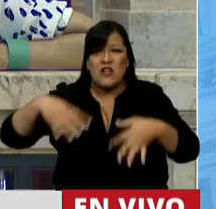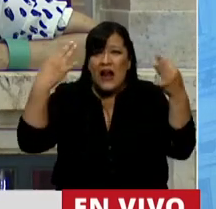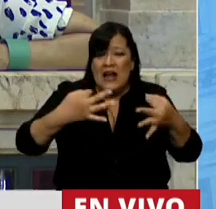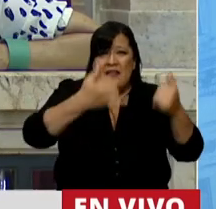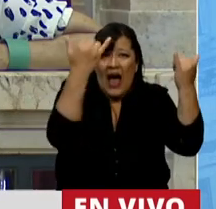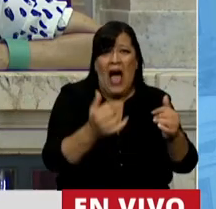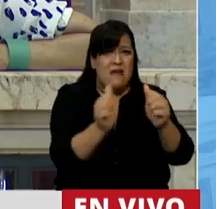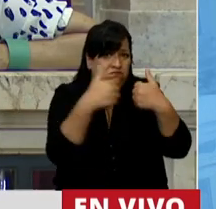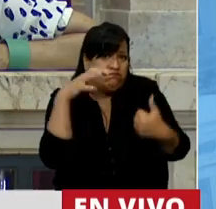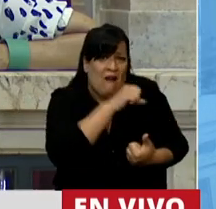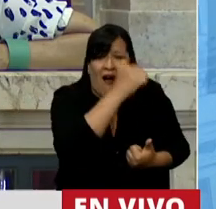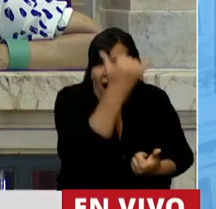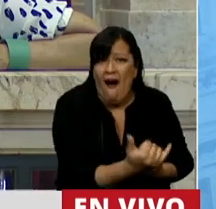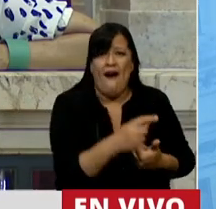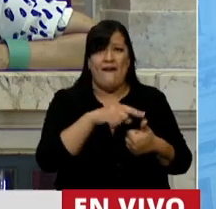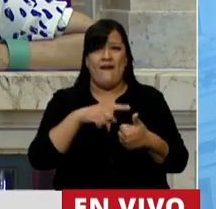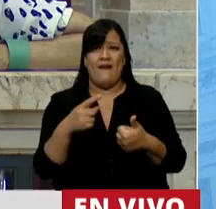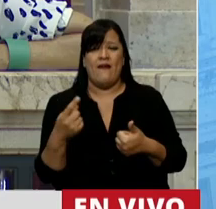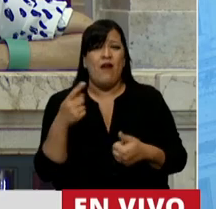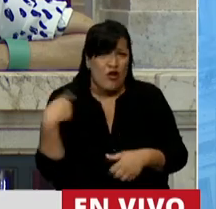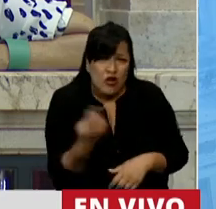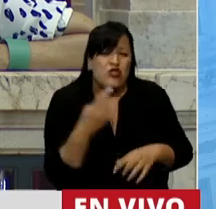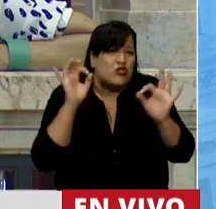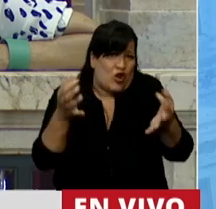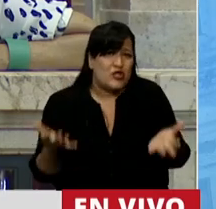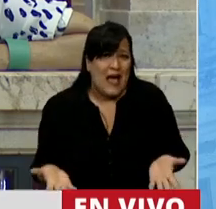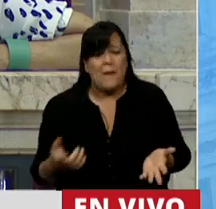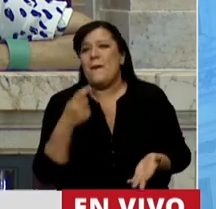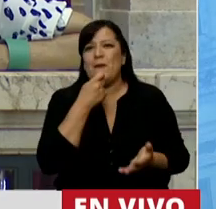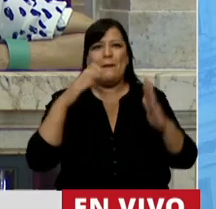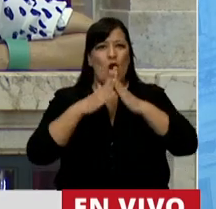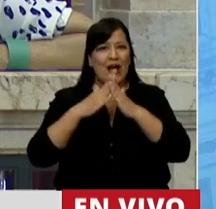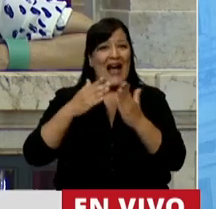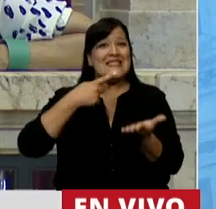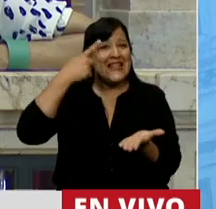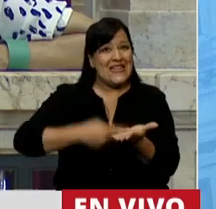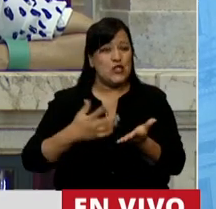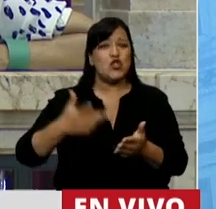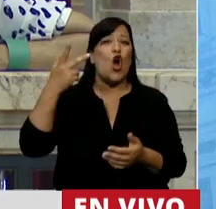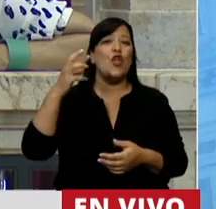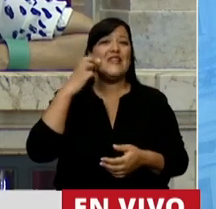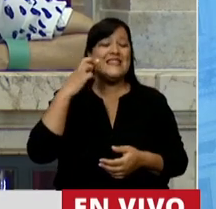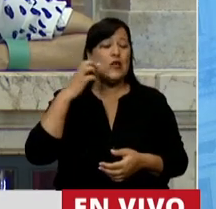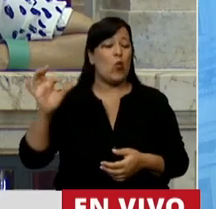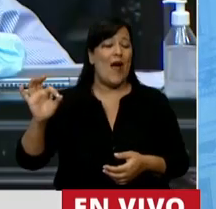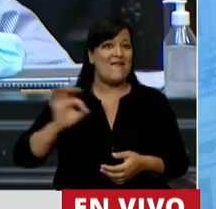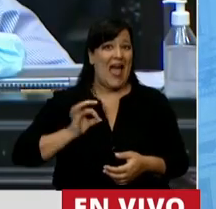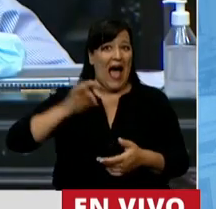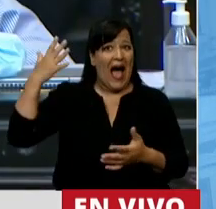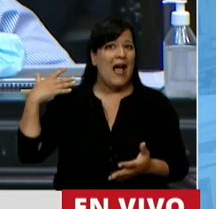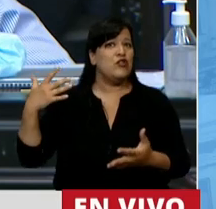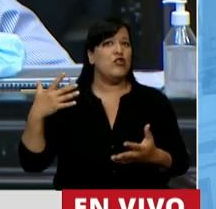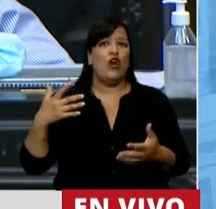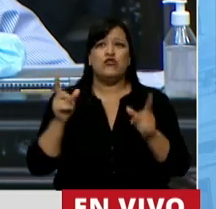negar el tema de la clandestinidad? Nosotros en mi casa, cuando tomamos una decisión, hace 19 años nos abrazamos en la vida y